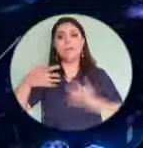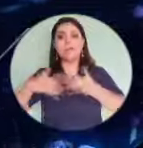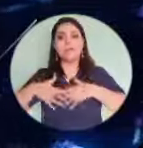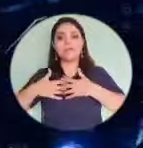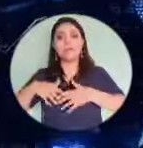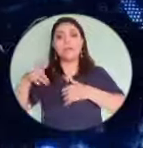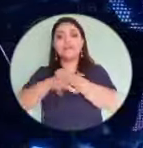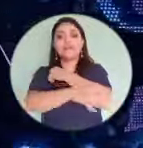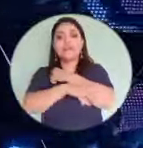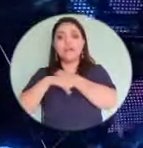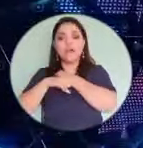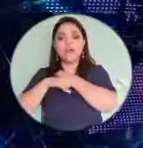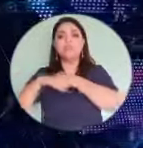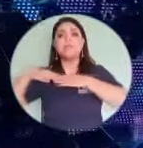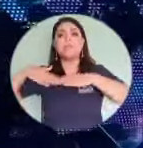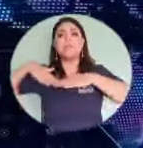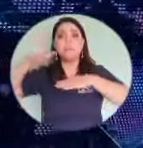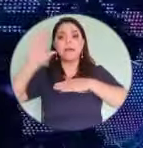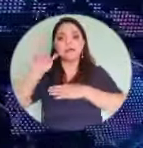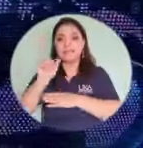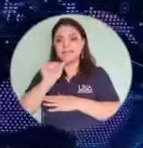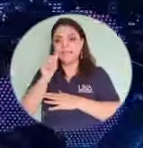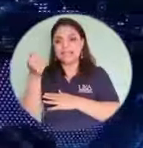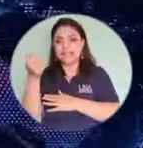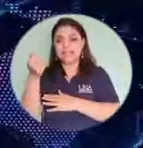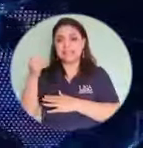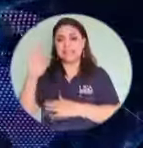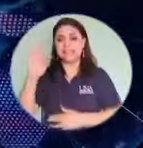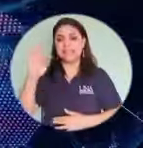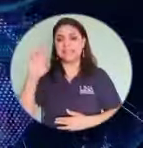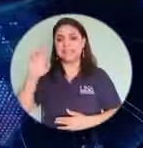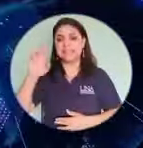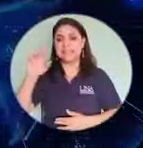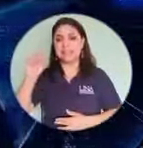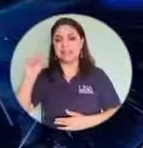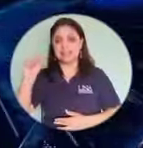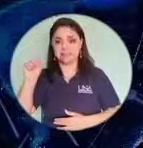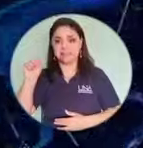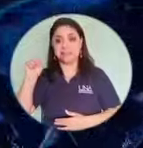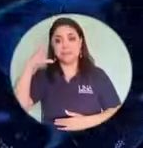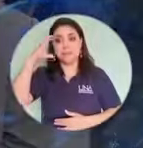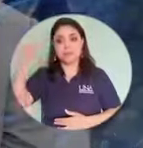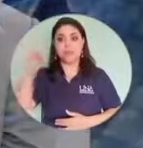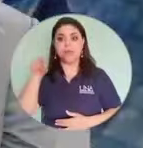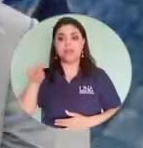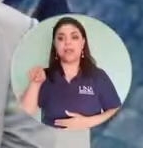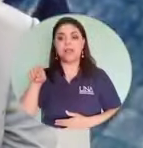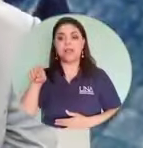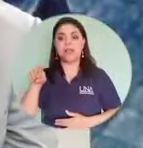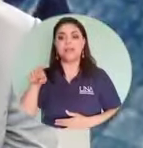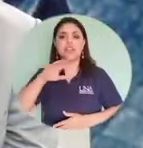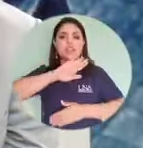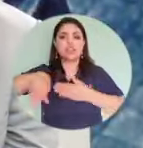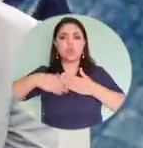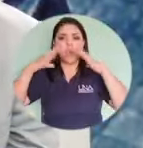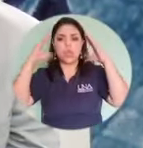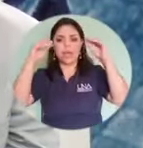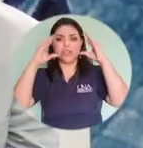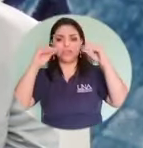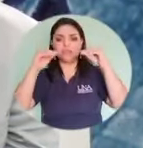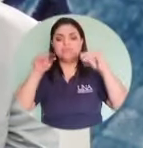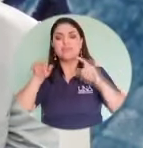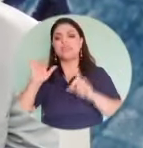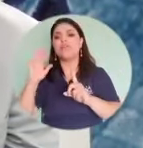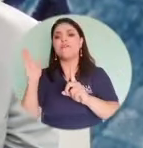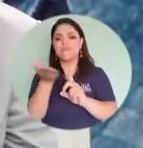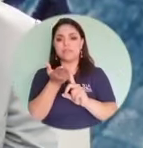robados más de 10 teras de datos de sus sistemas y pues esto claro que fue una gran afectación. Con la entrada también